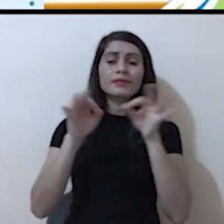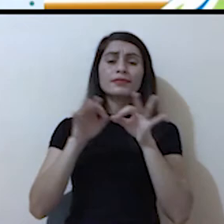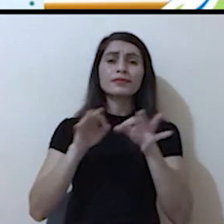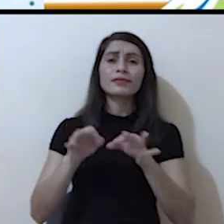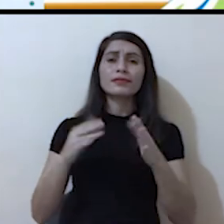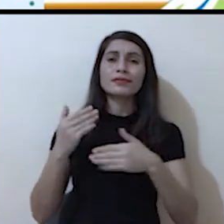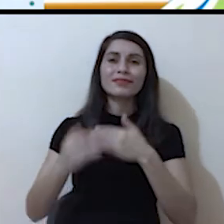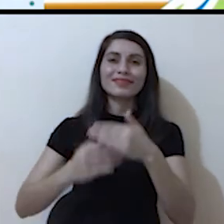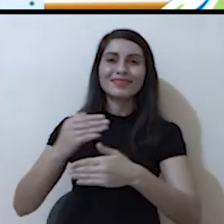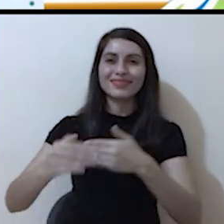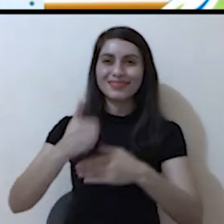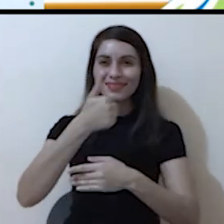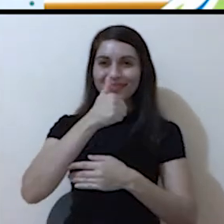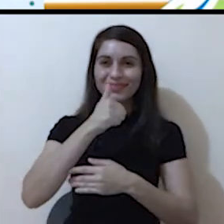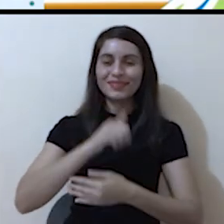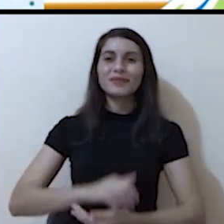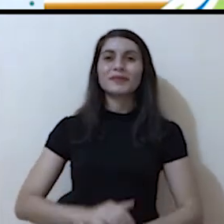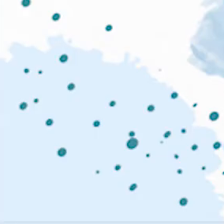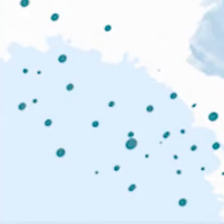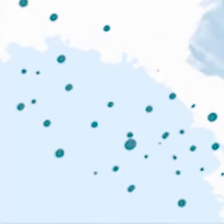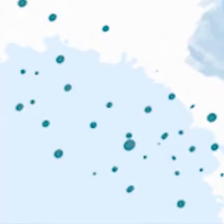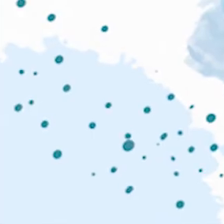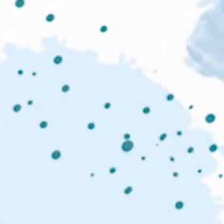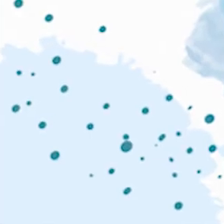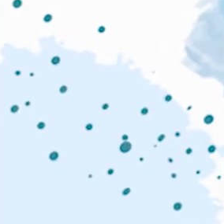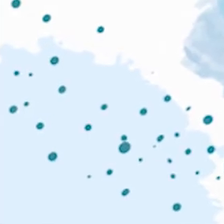cómo se dañe proceso de contaminación.